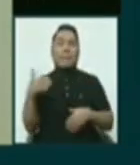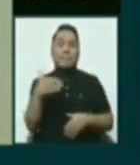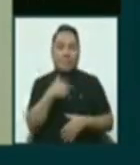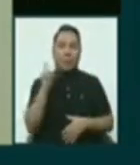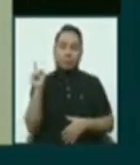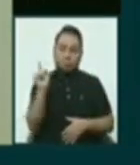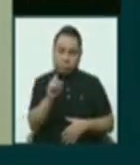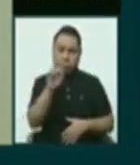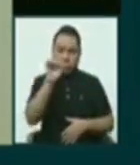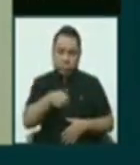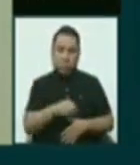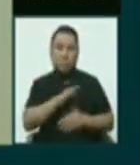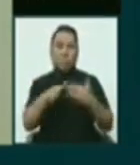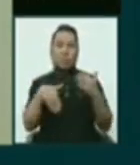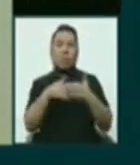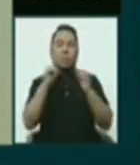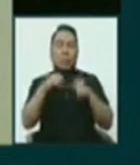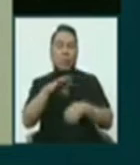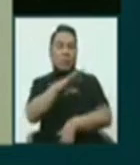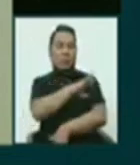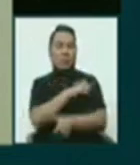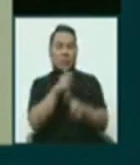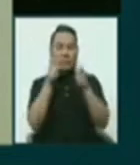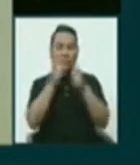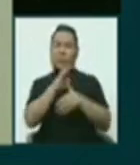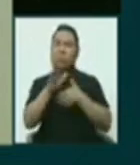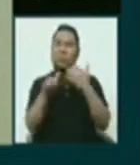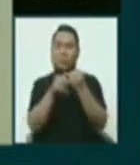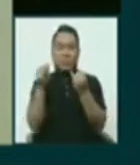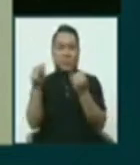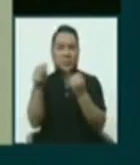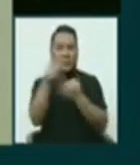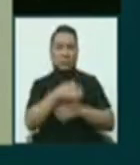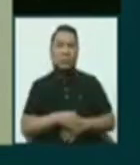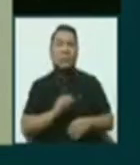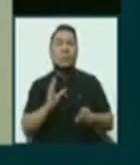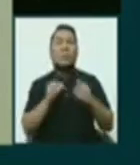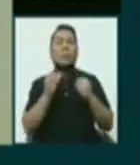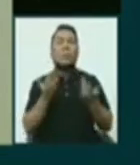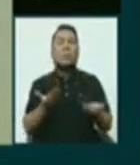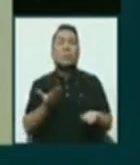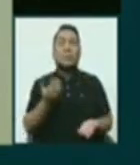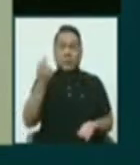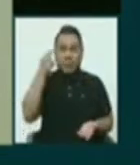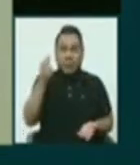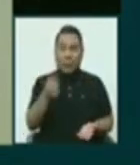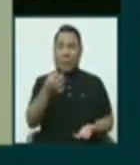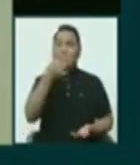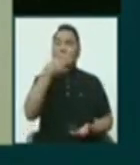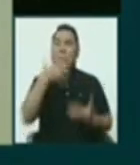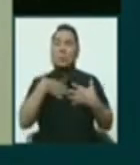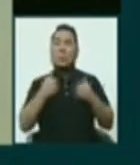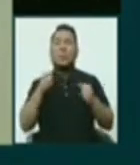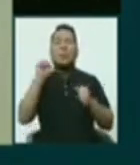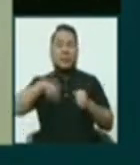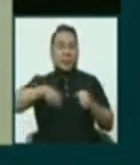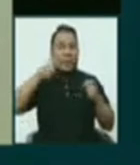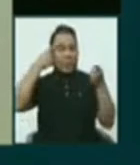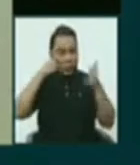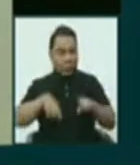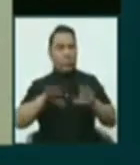De todas maneras, vamos a fiscalizar todo eso, porque para lo que sea para medicina, sí estamos de acuerdo.